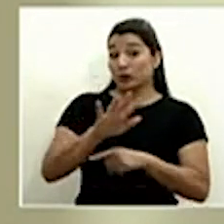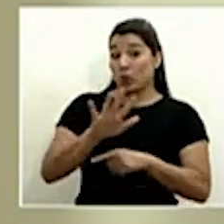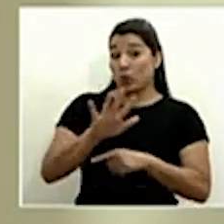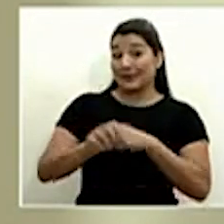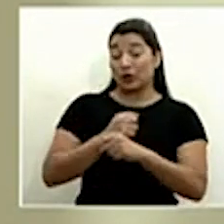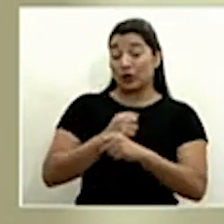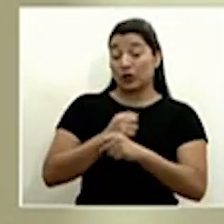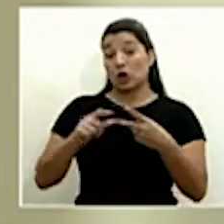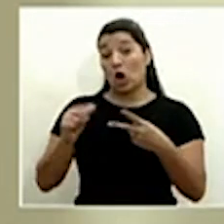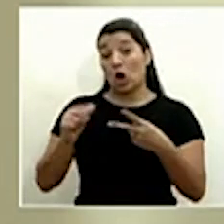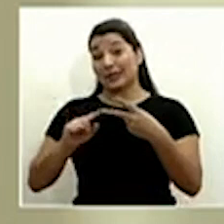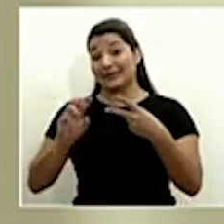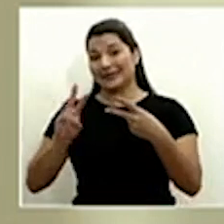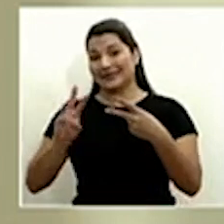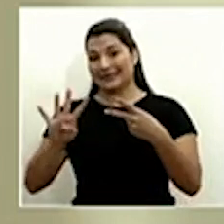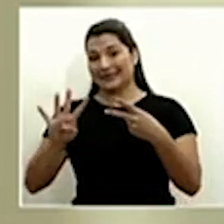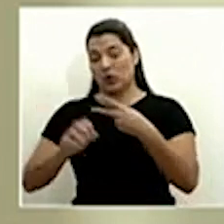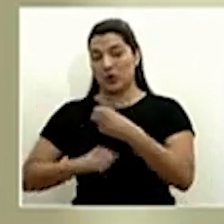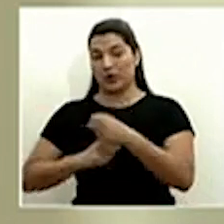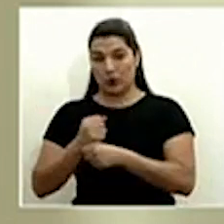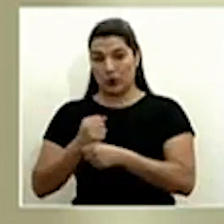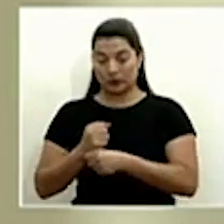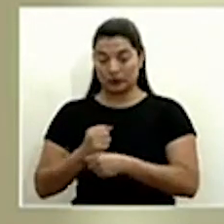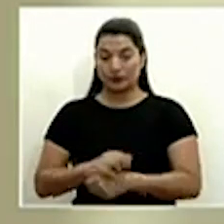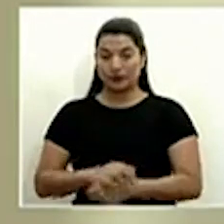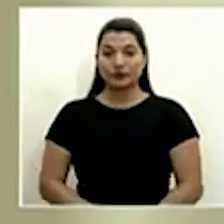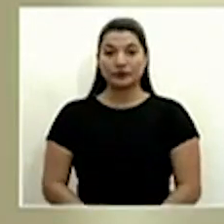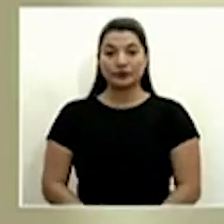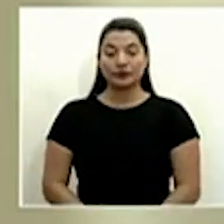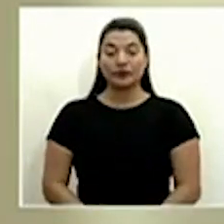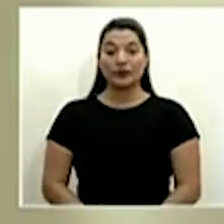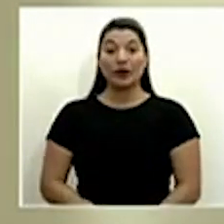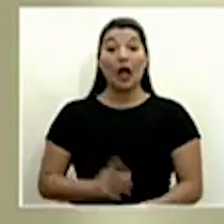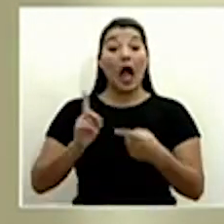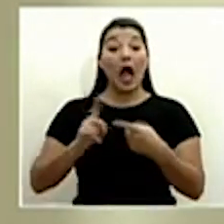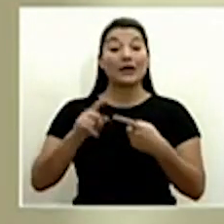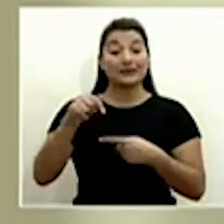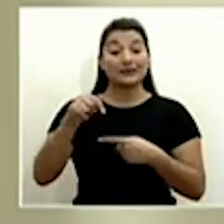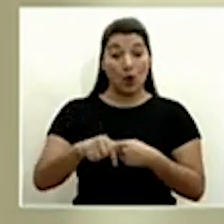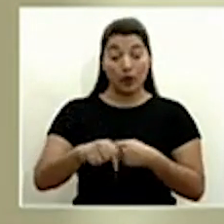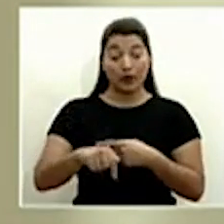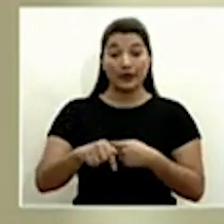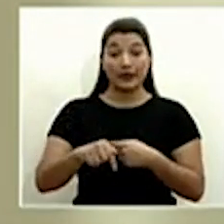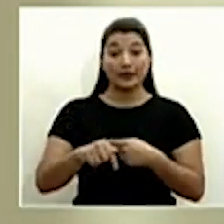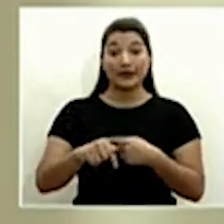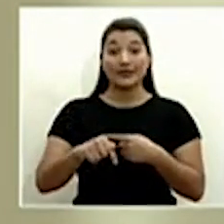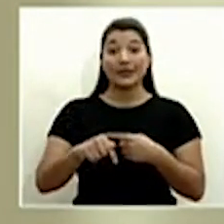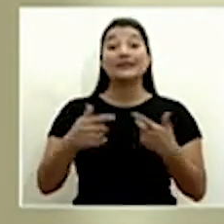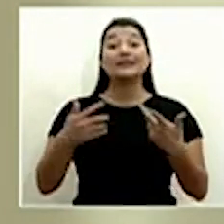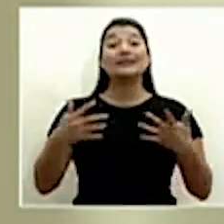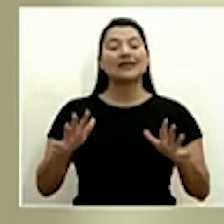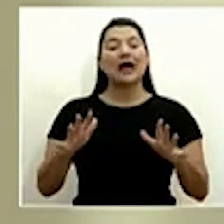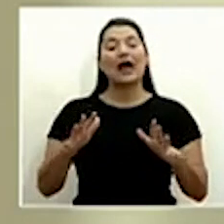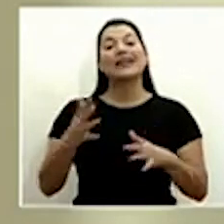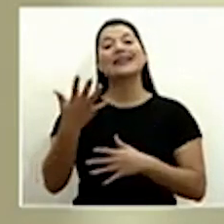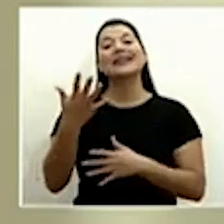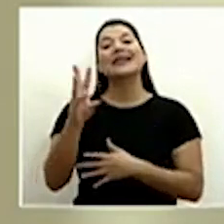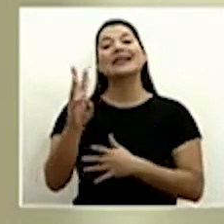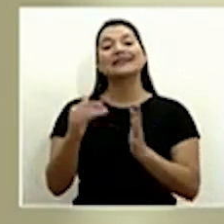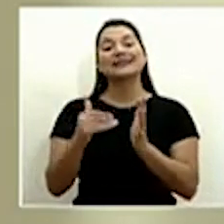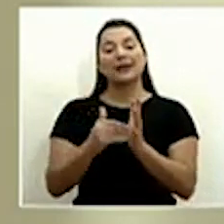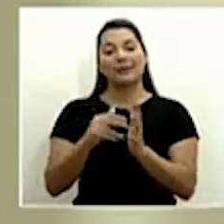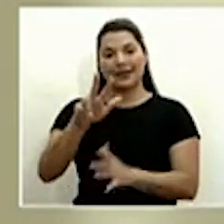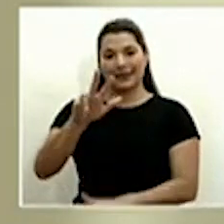otra persona de 64 años. Al día de hoy, hasta el día de hoy se han descartado 16 mil